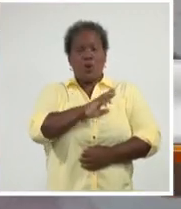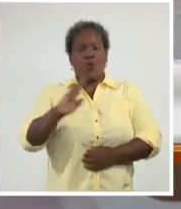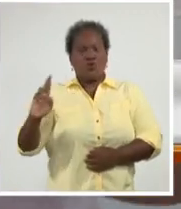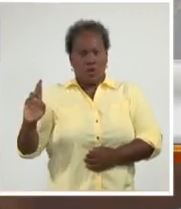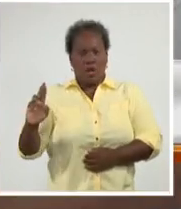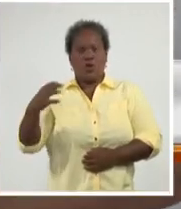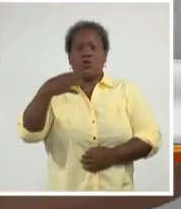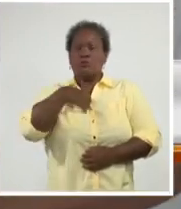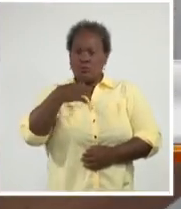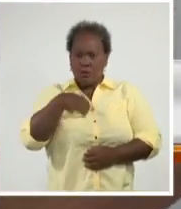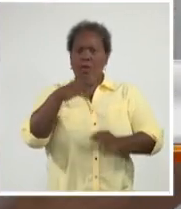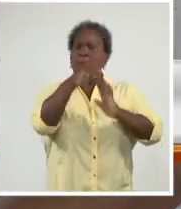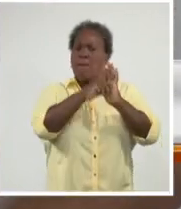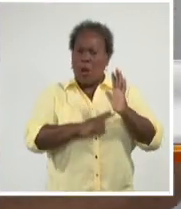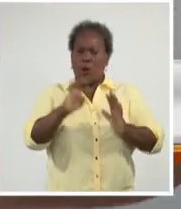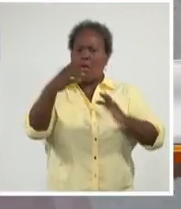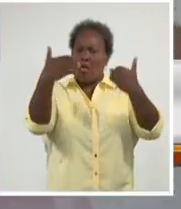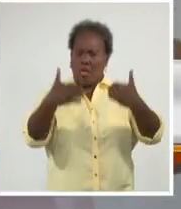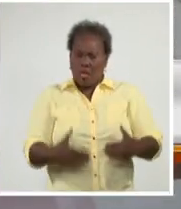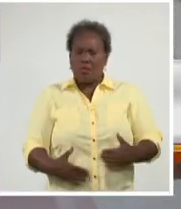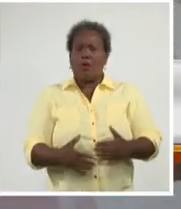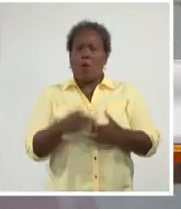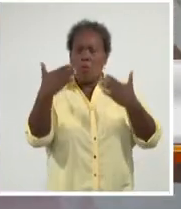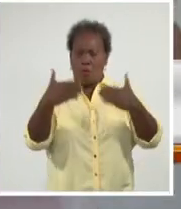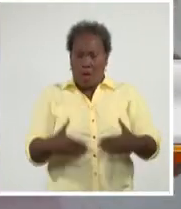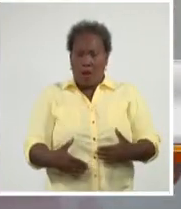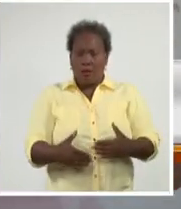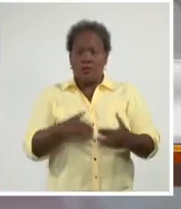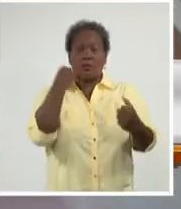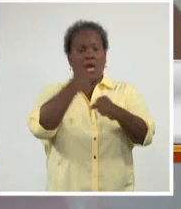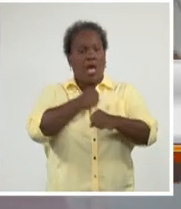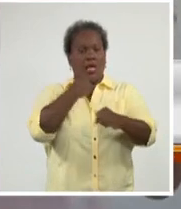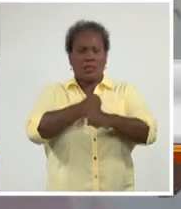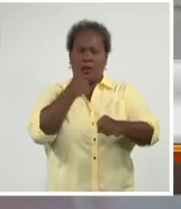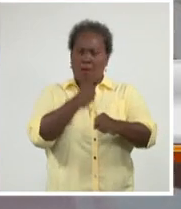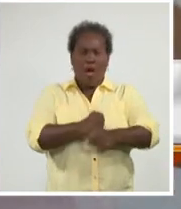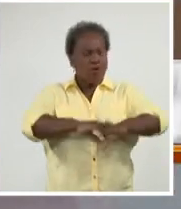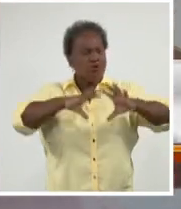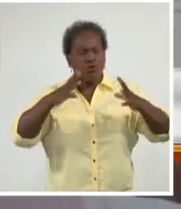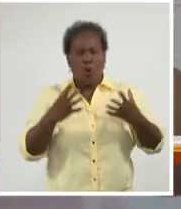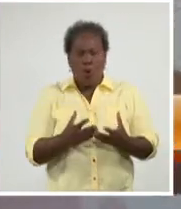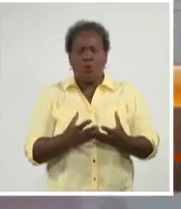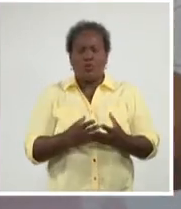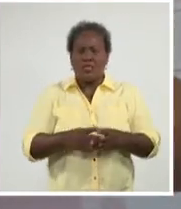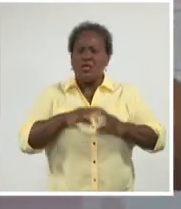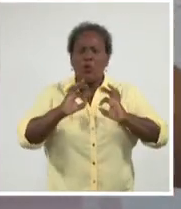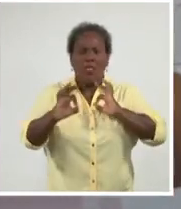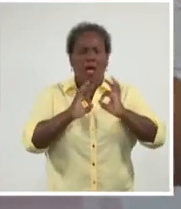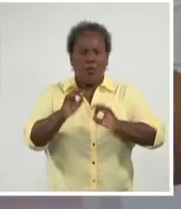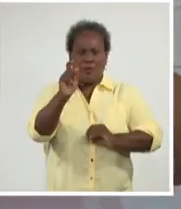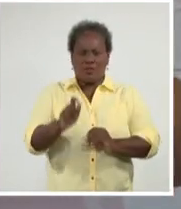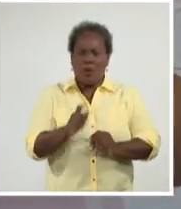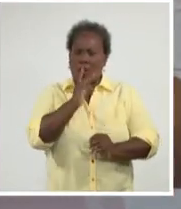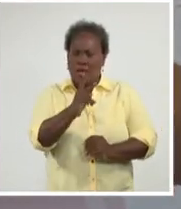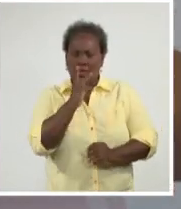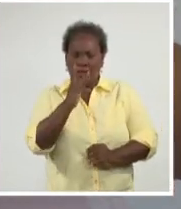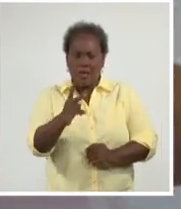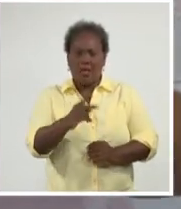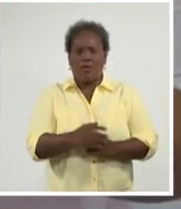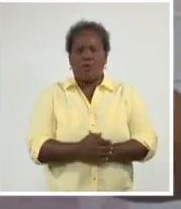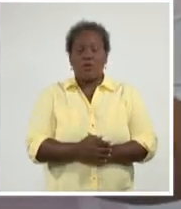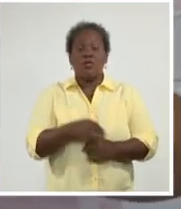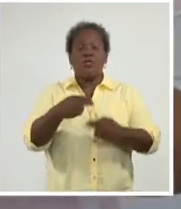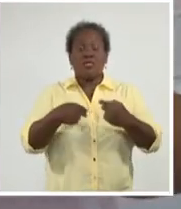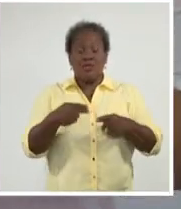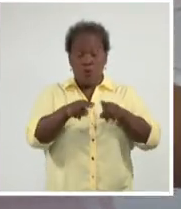valores éticos y morales. Han dado todo hasta el último minuto por cada paciente que tiene allí, que tuvimos que hacer una sala